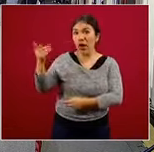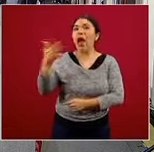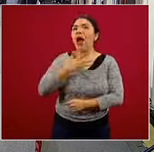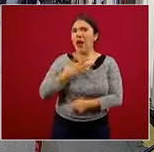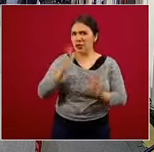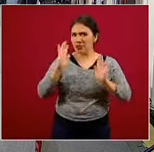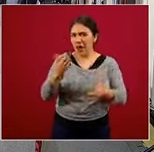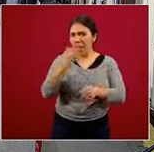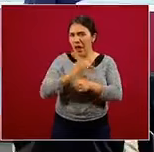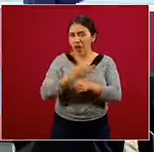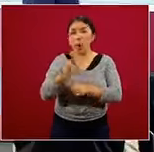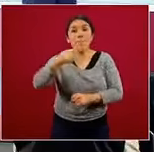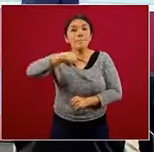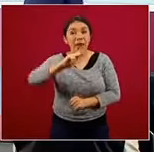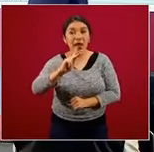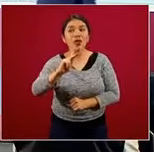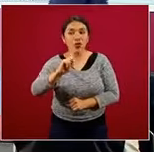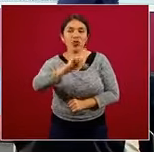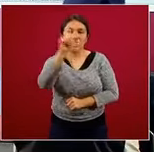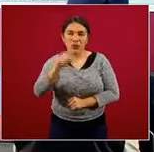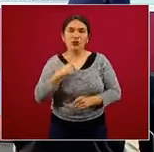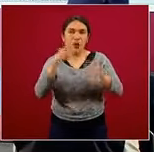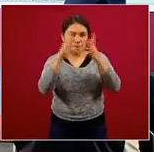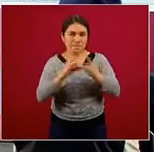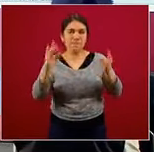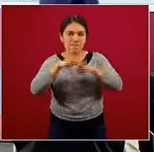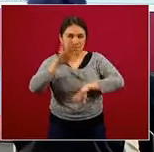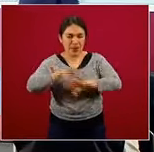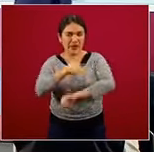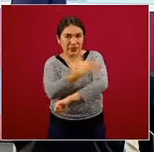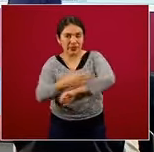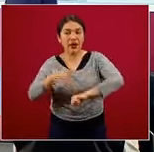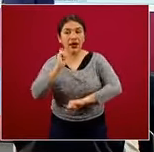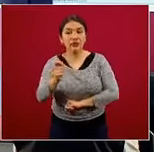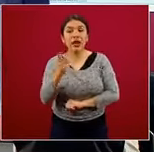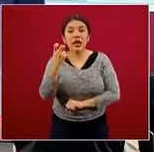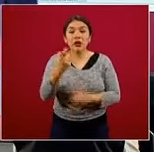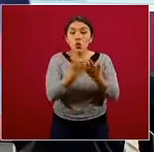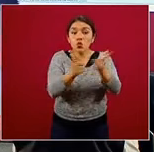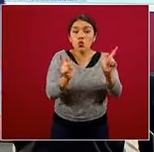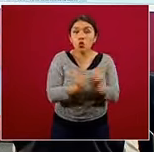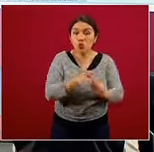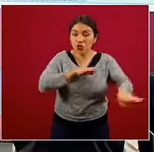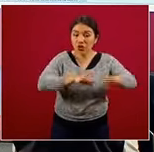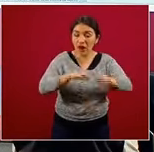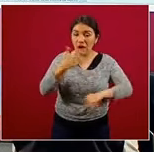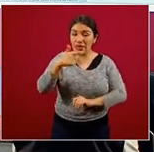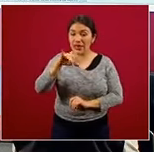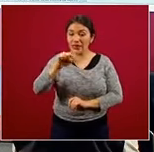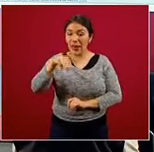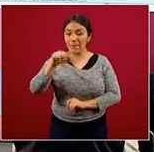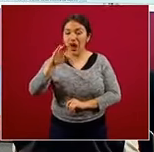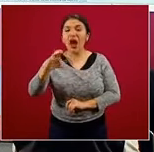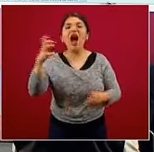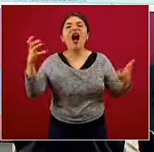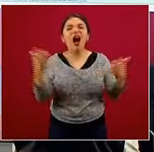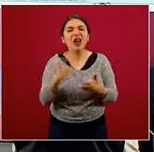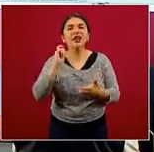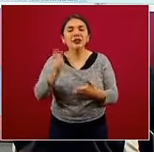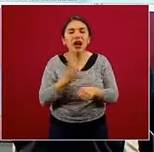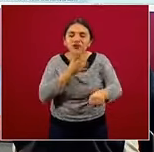existen, pero como van a, voy a platicarles en un momento, parte del grupo del trabajo de Gizamac va a ser